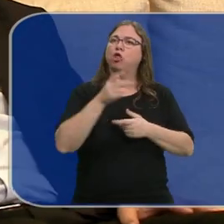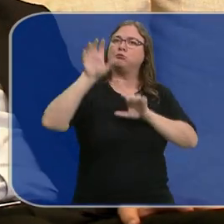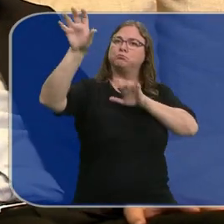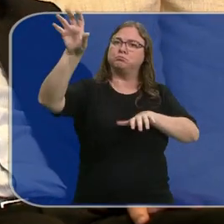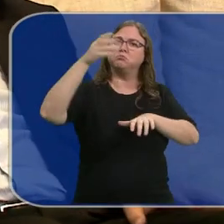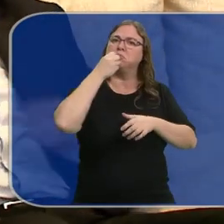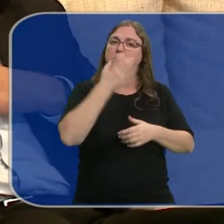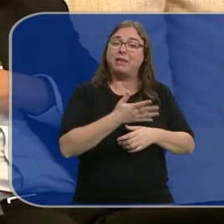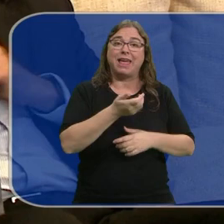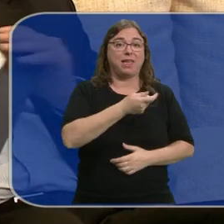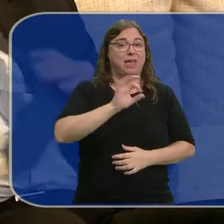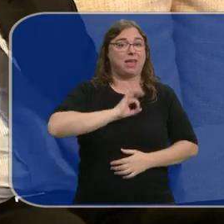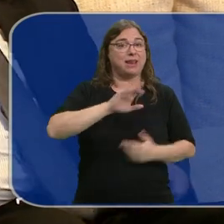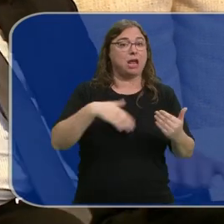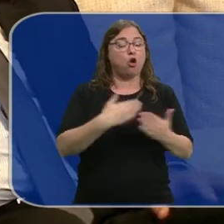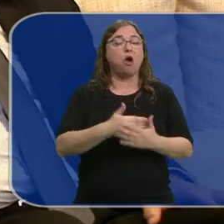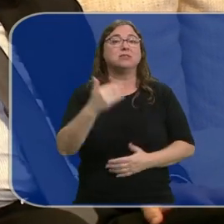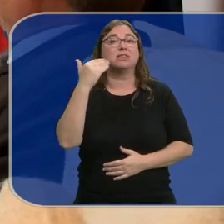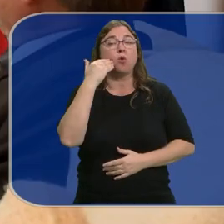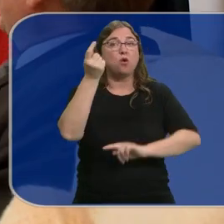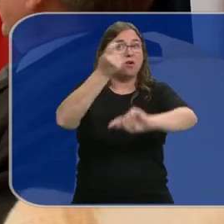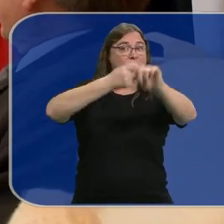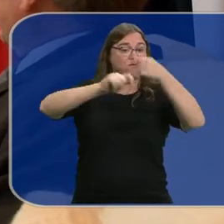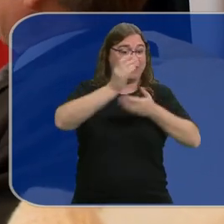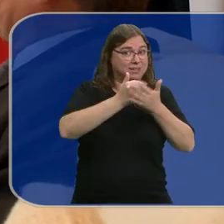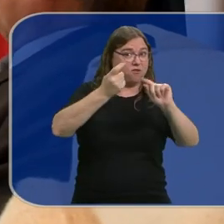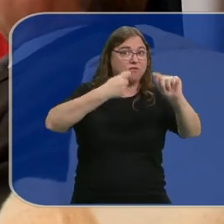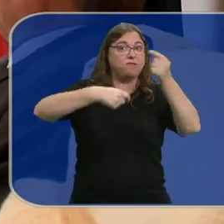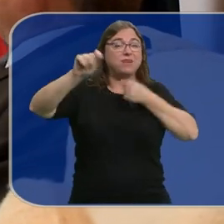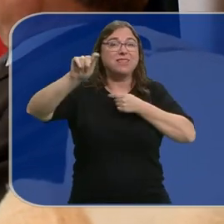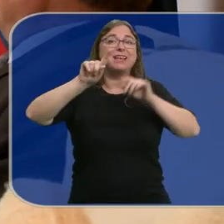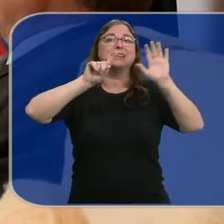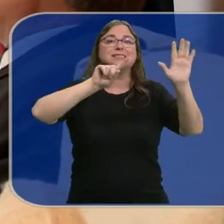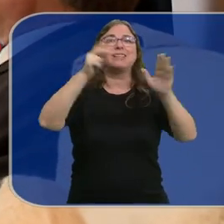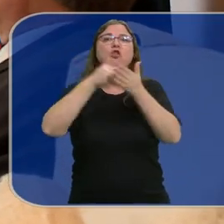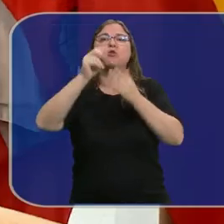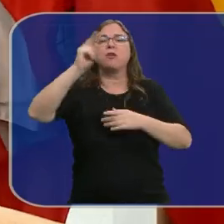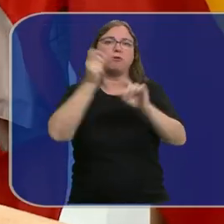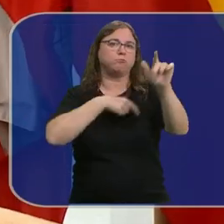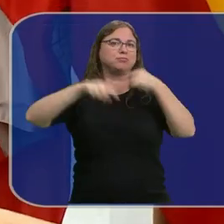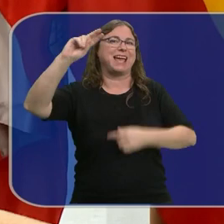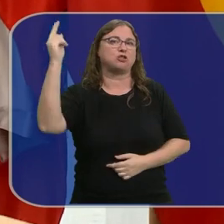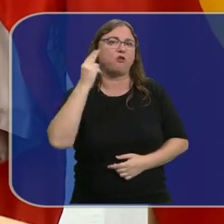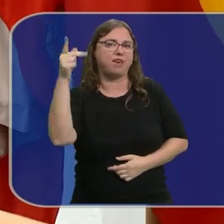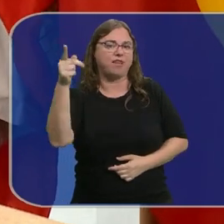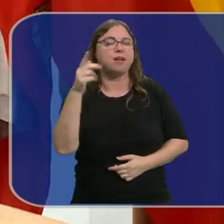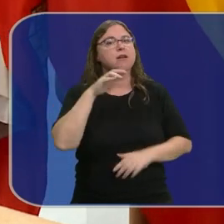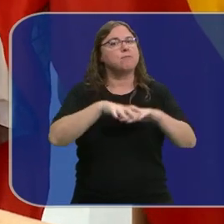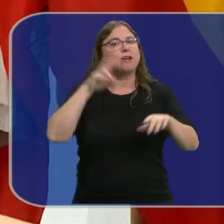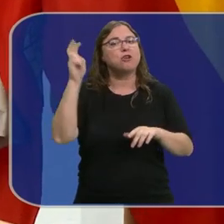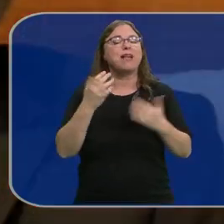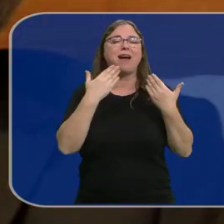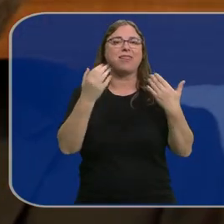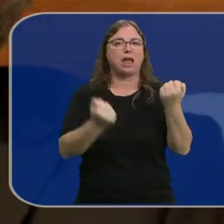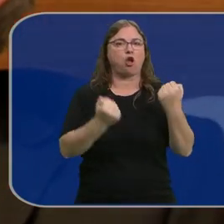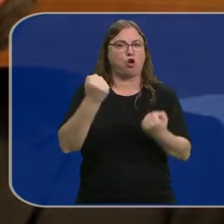territorios. Entre enero y julio Castilla y León ha exportado al país más de 62 millones de euros. La mayor parte procedente del sector de la